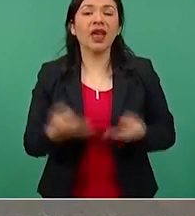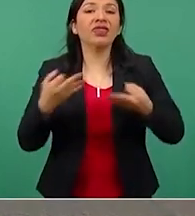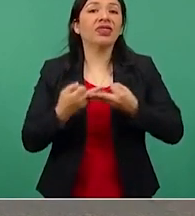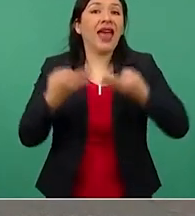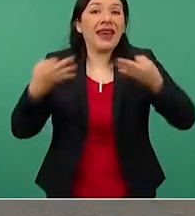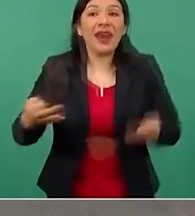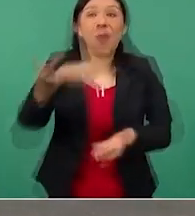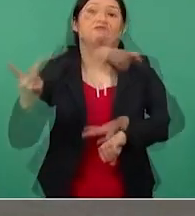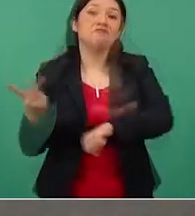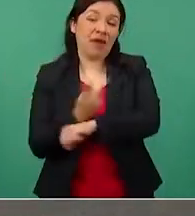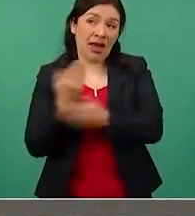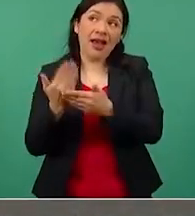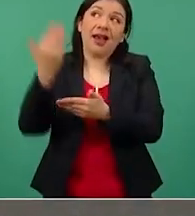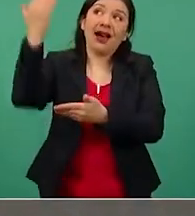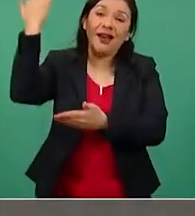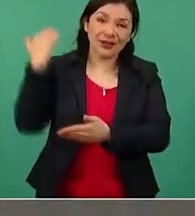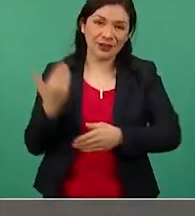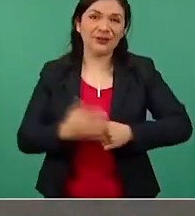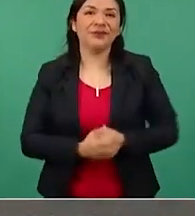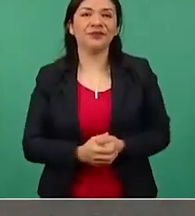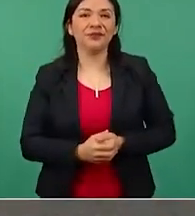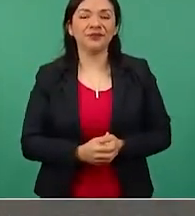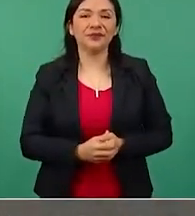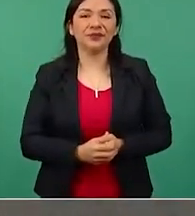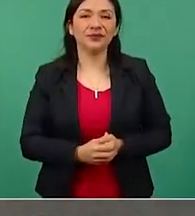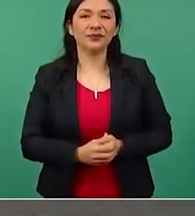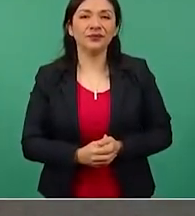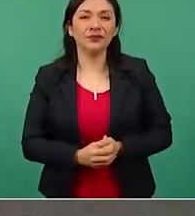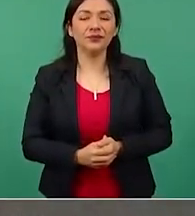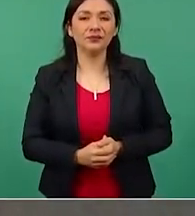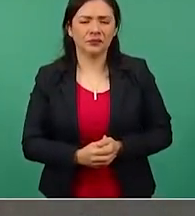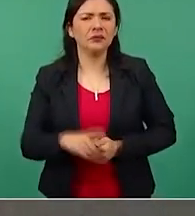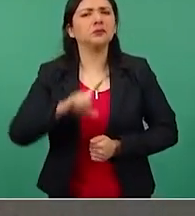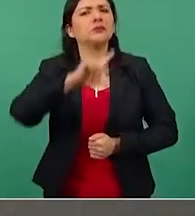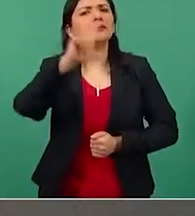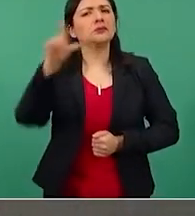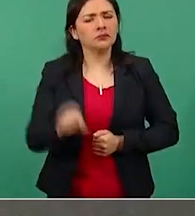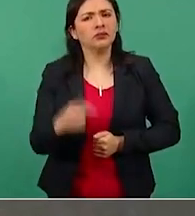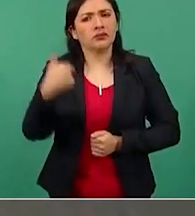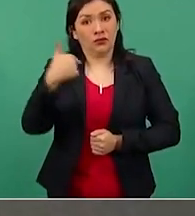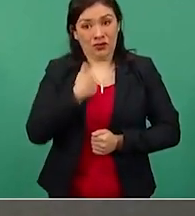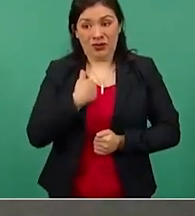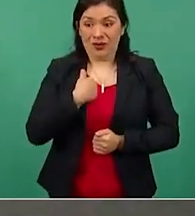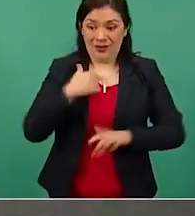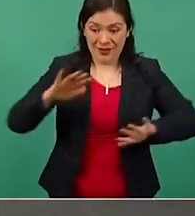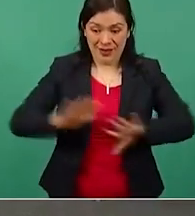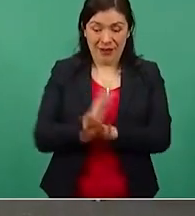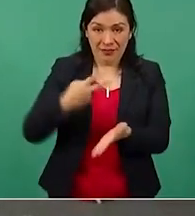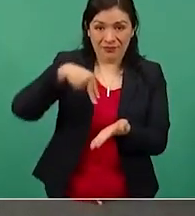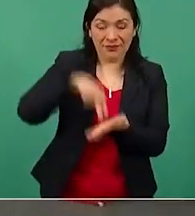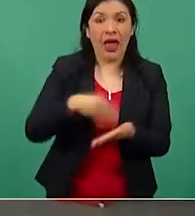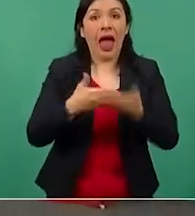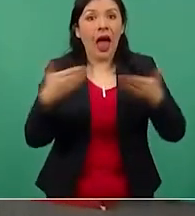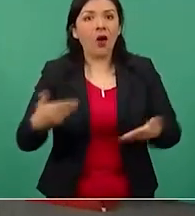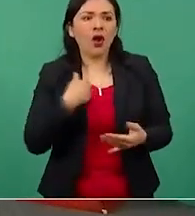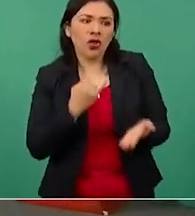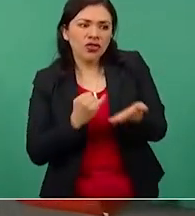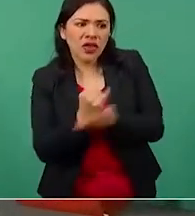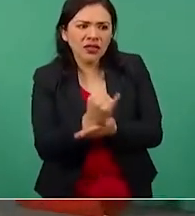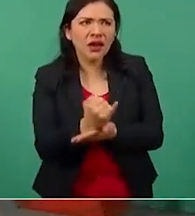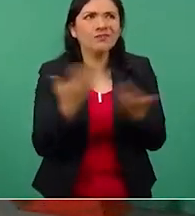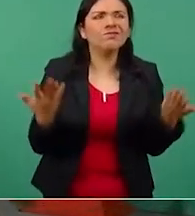terreno y todo. Cuando a nosotros nos toca decidir sobre en dónde